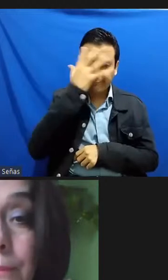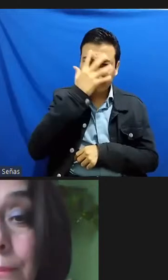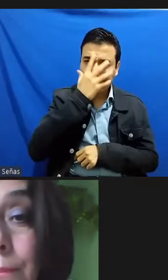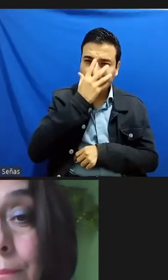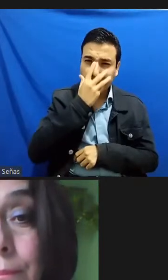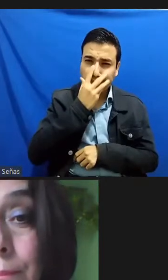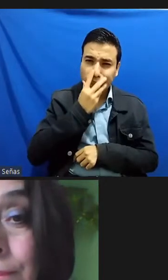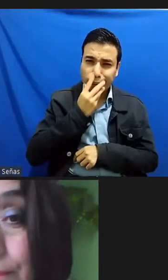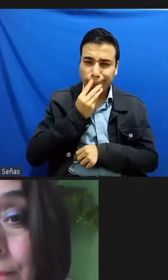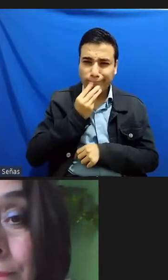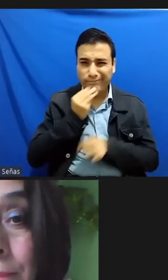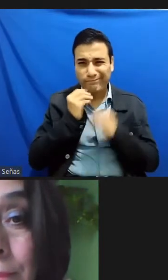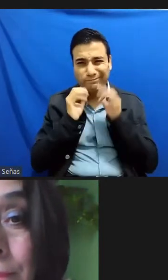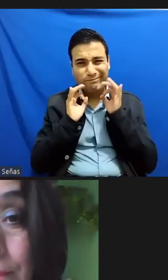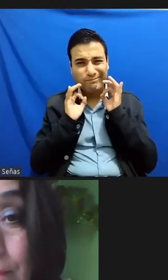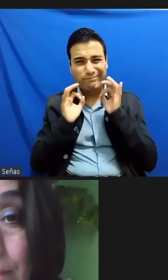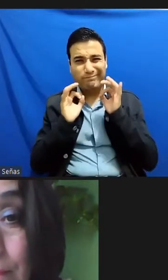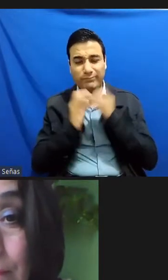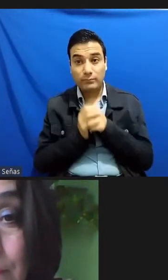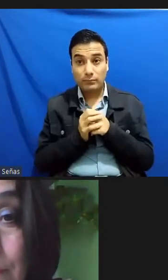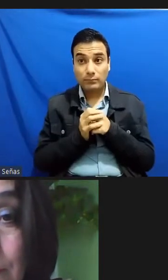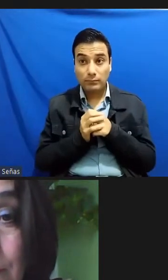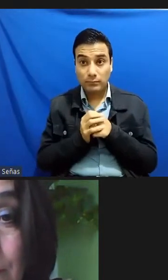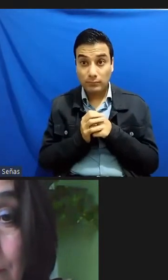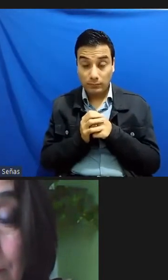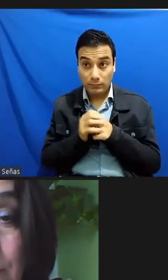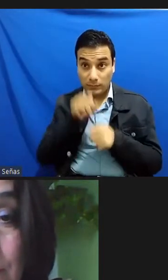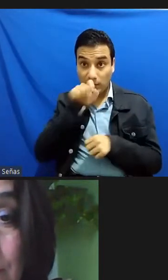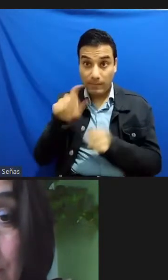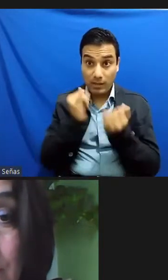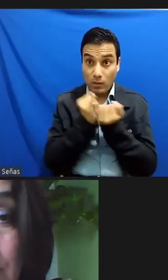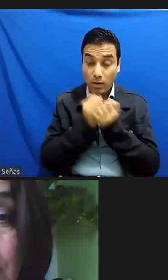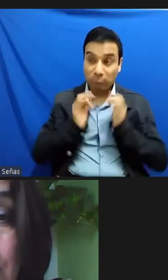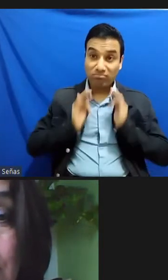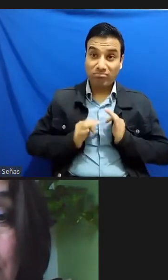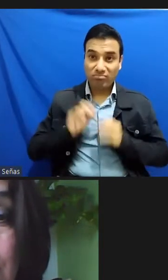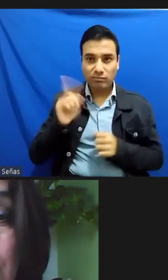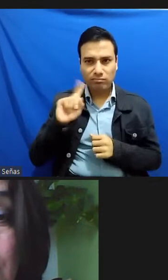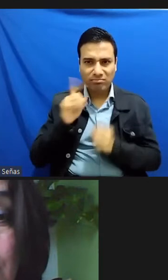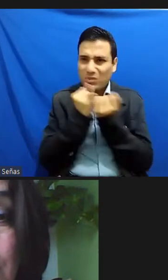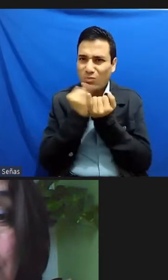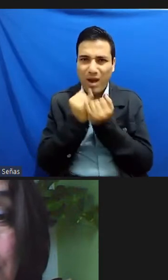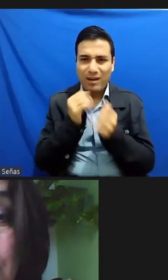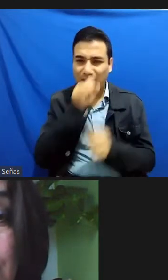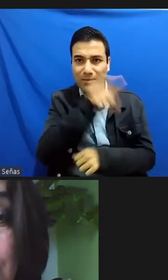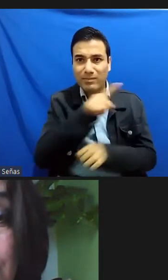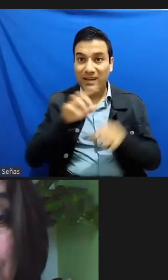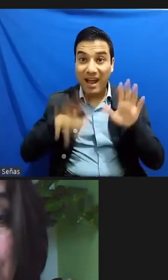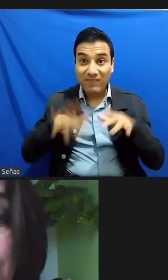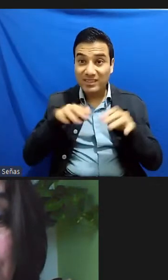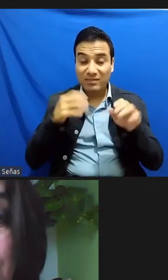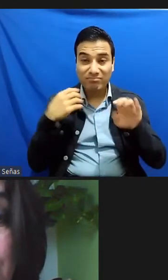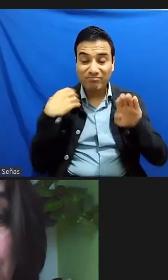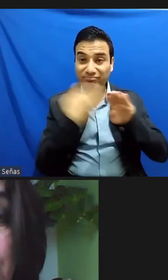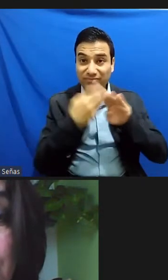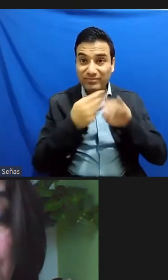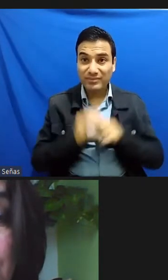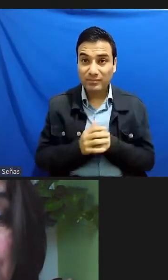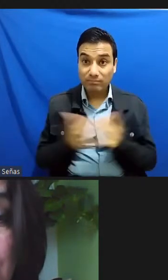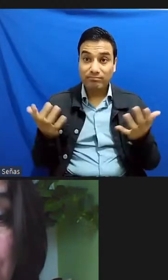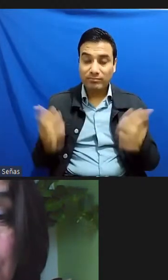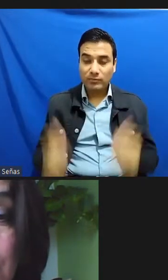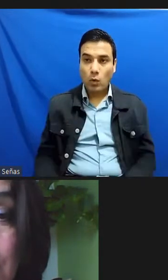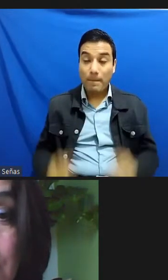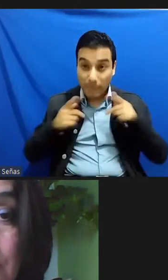tradicionales de belleza que la hayan pasado bien en las escuelas porque ni el primero de la clase ni el más estudioso